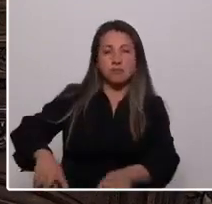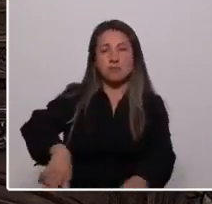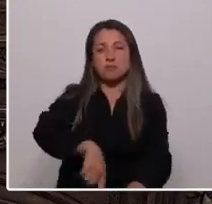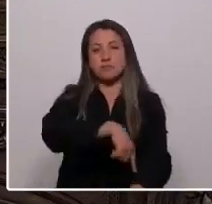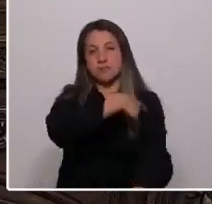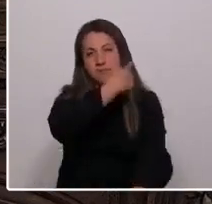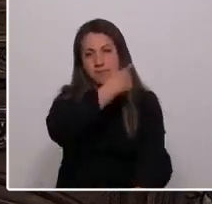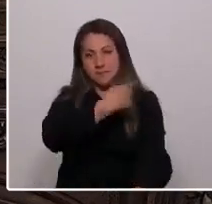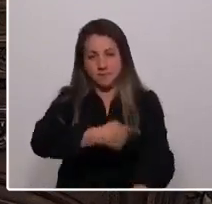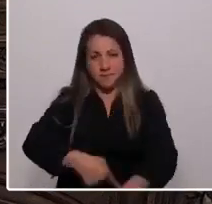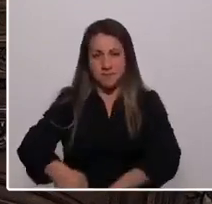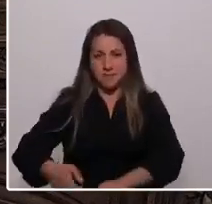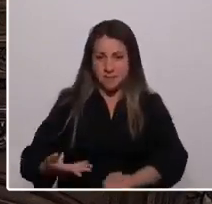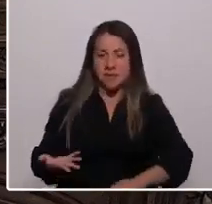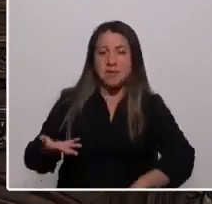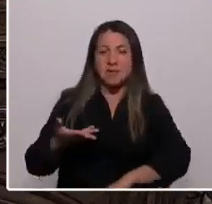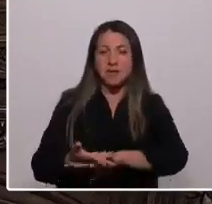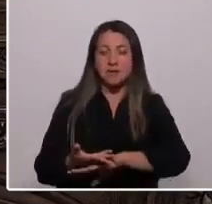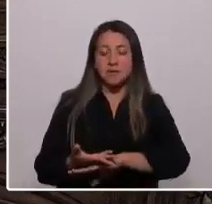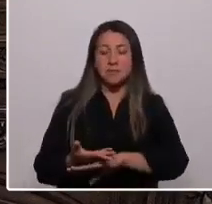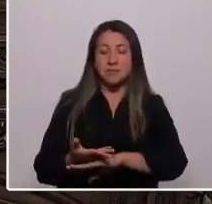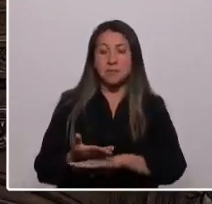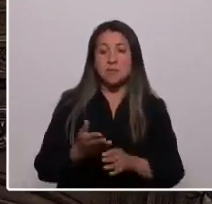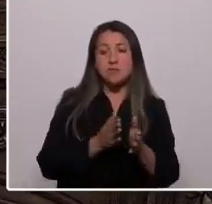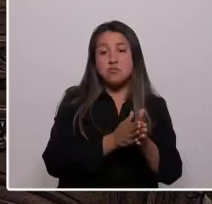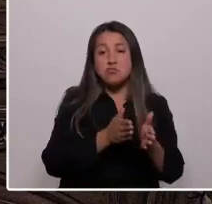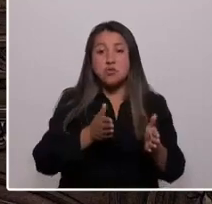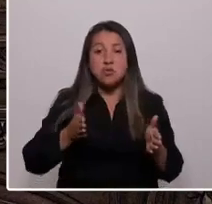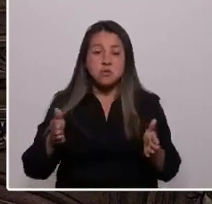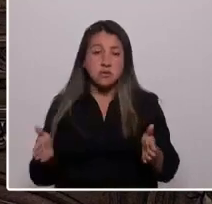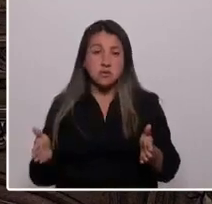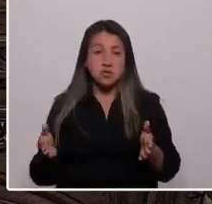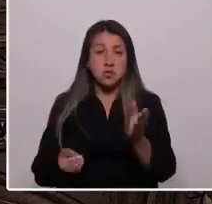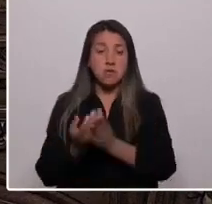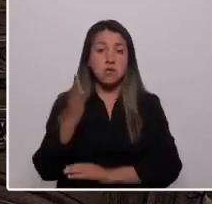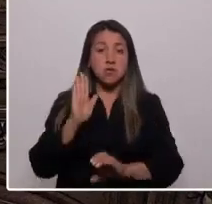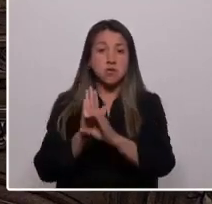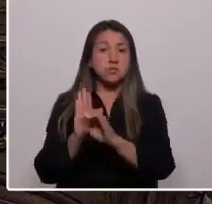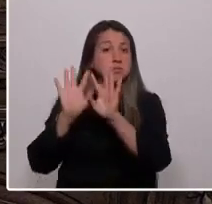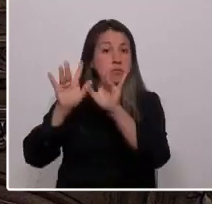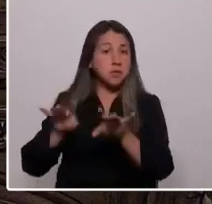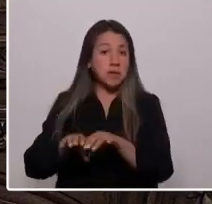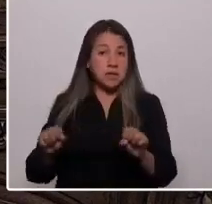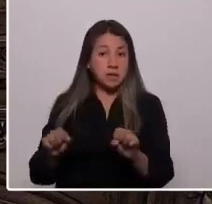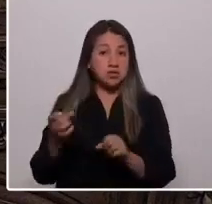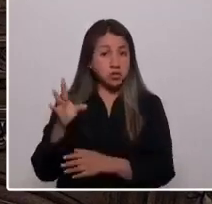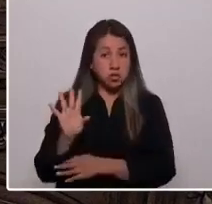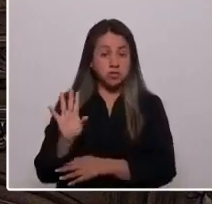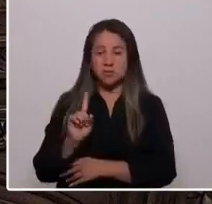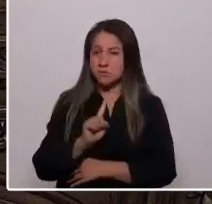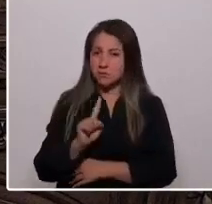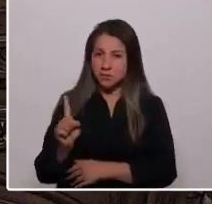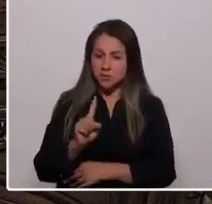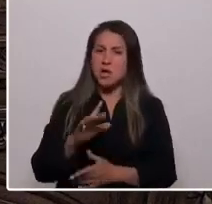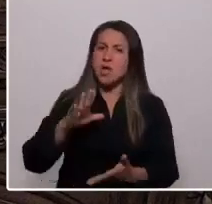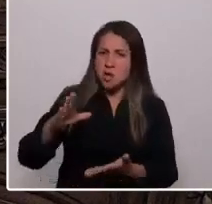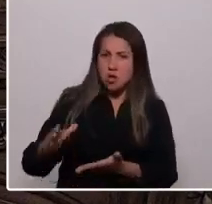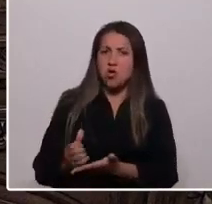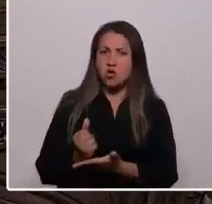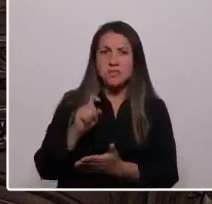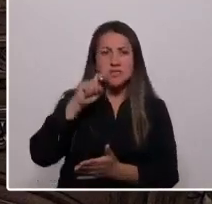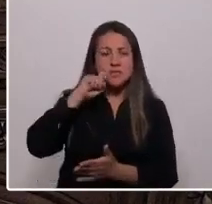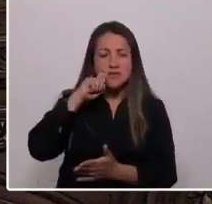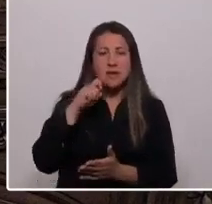Esto no es solo un proceso que redactará una nueva Constitución, es el logro, materialización de la esperanza de miles de